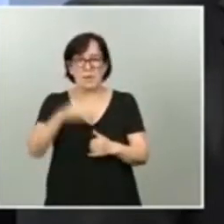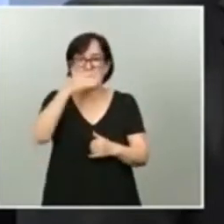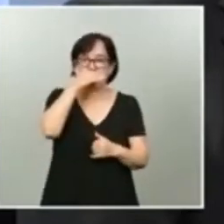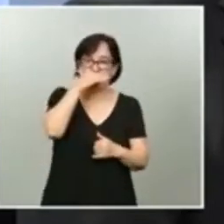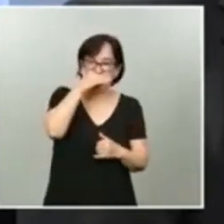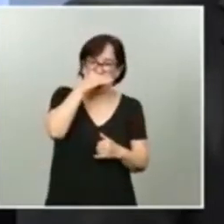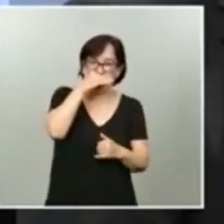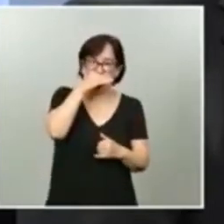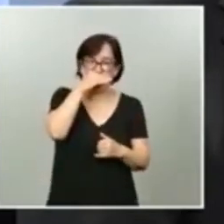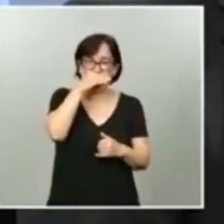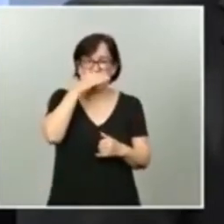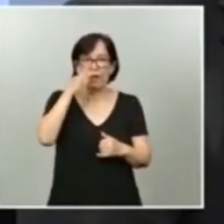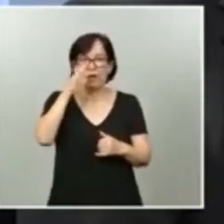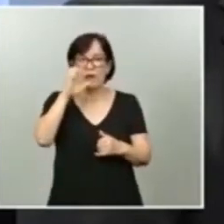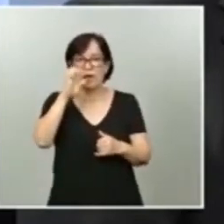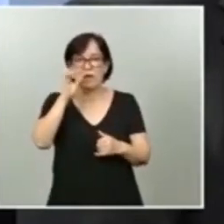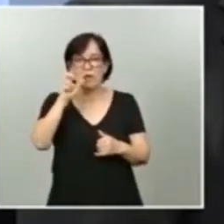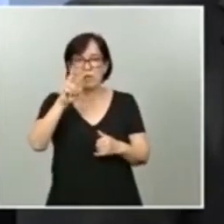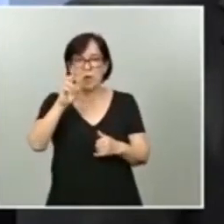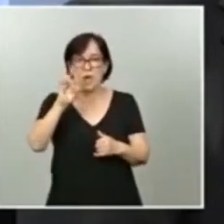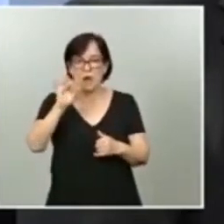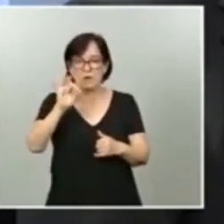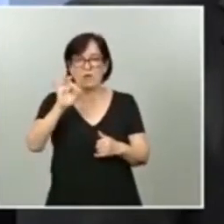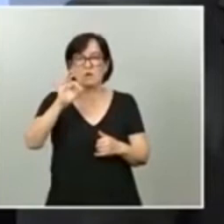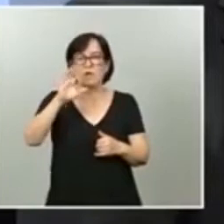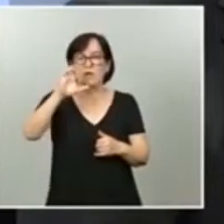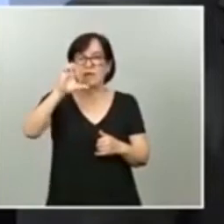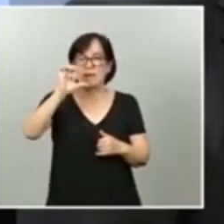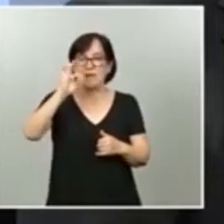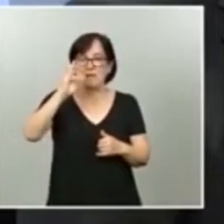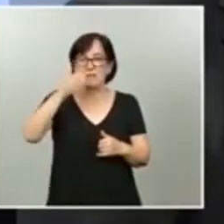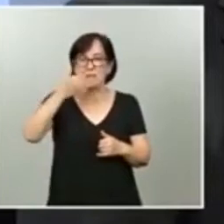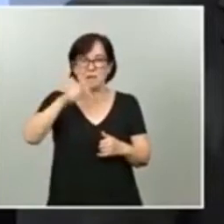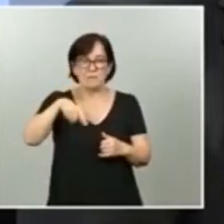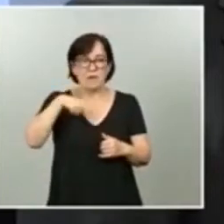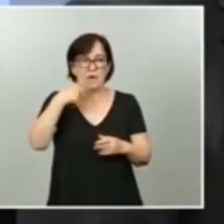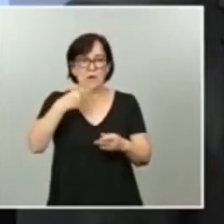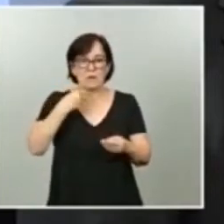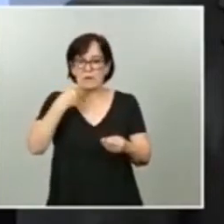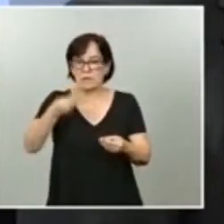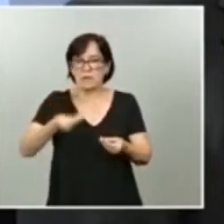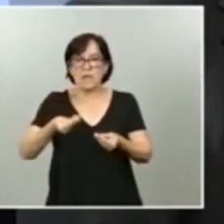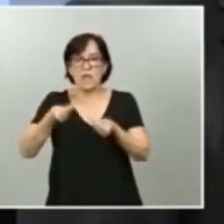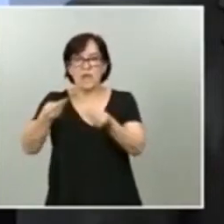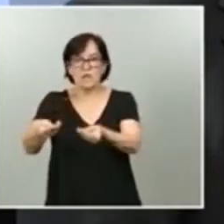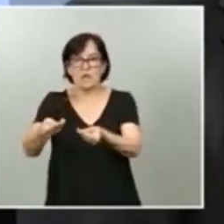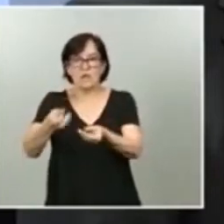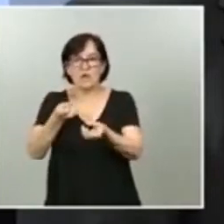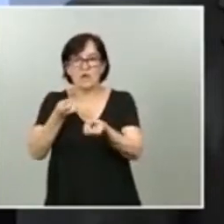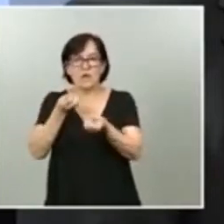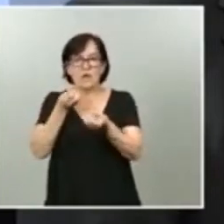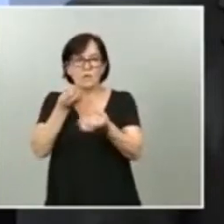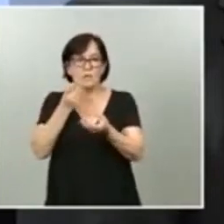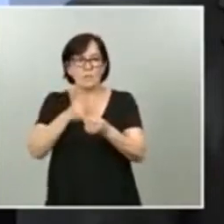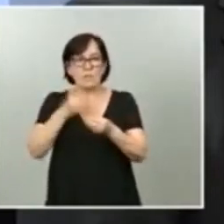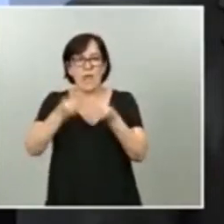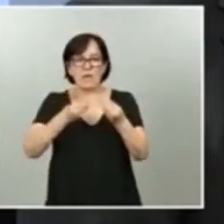de Eduardo Inda y de Esteban Urreizieta, y dice que les entregó información para hacer daño a Podemos,